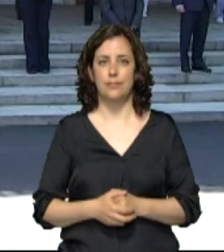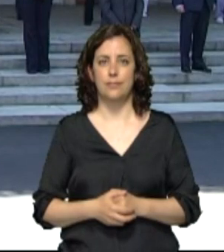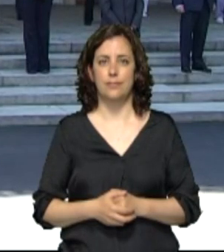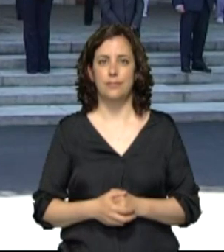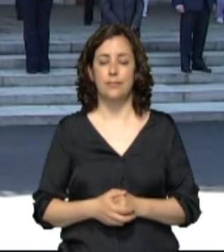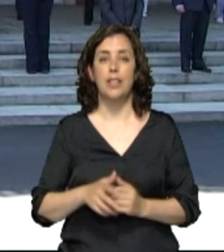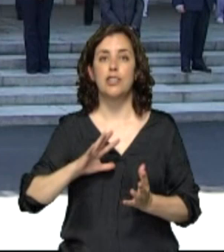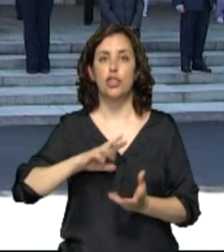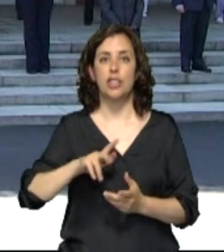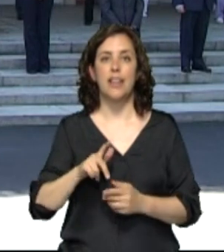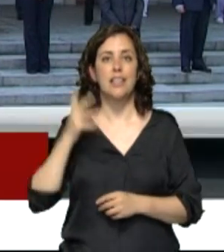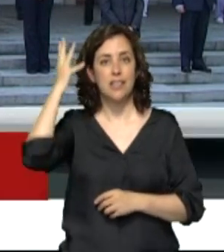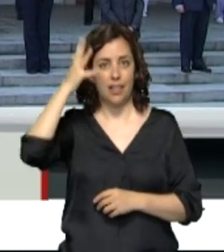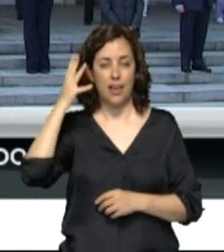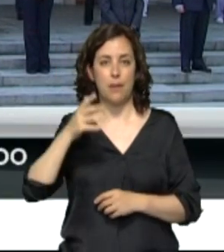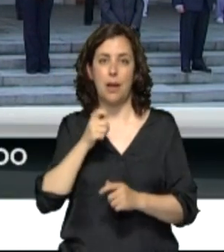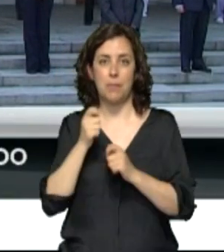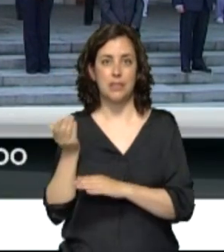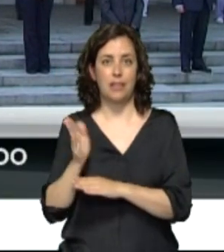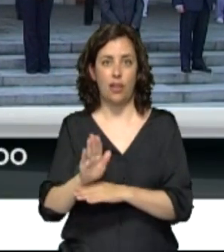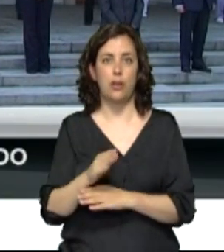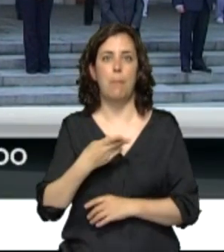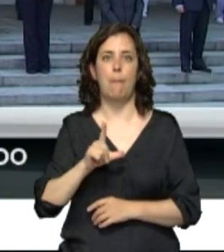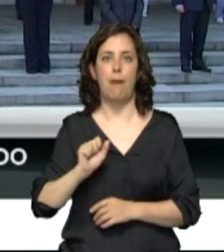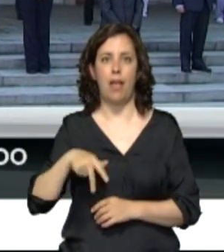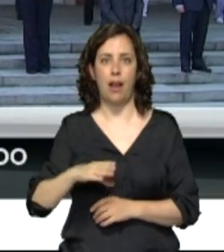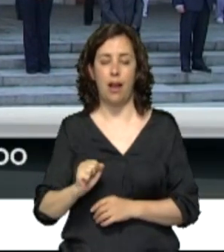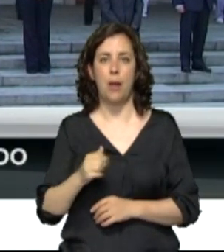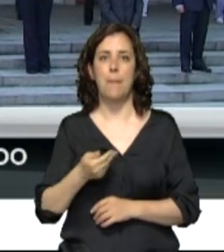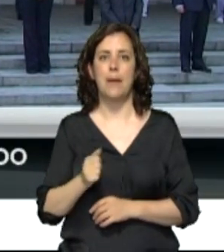Las noticias de Navarra con Blanca Basiano.